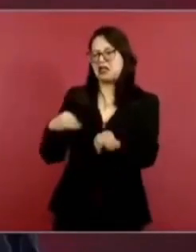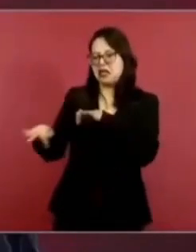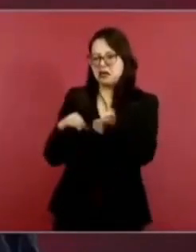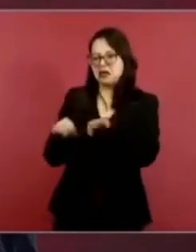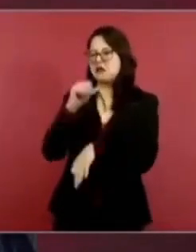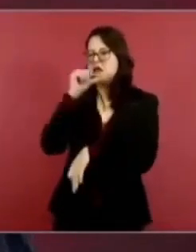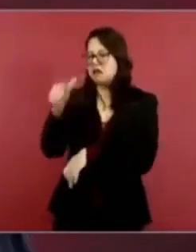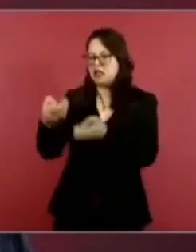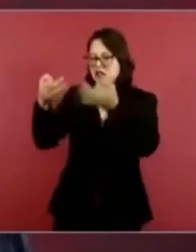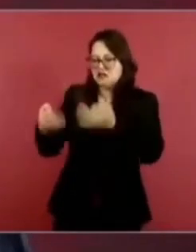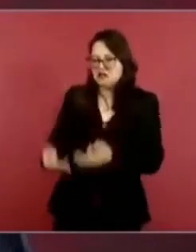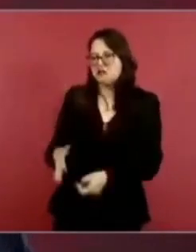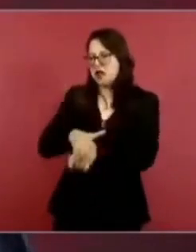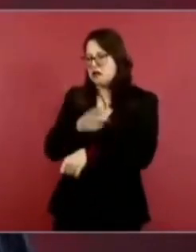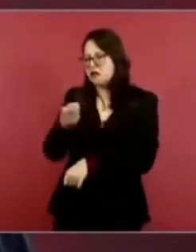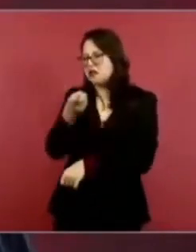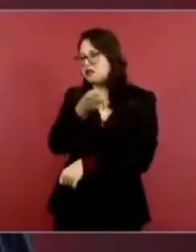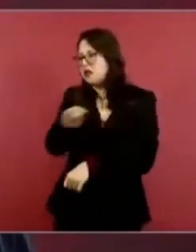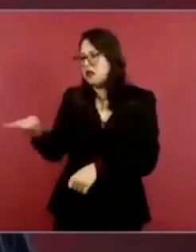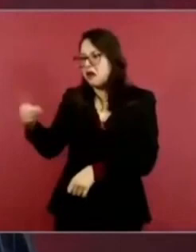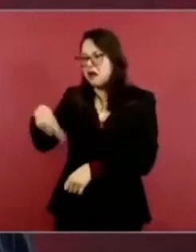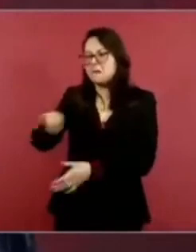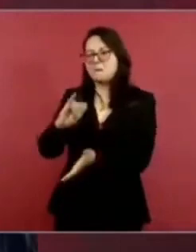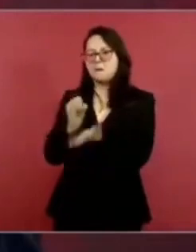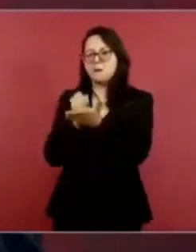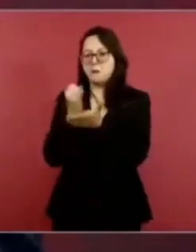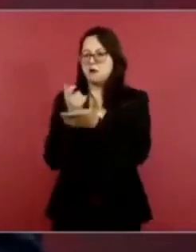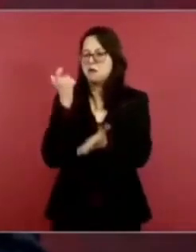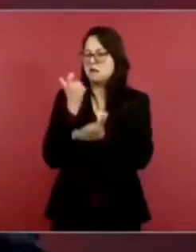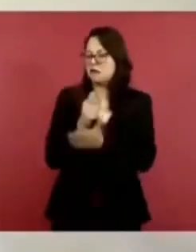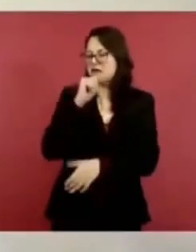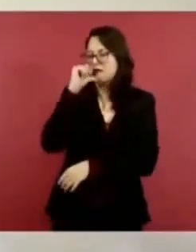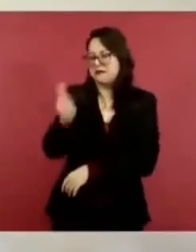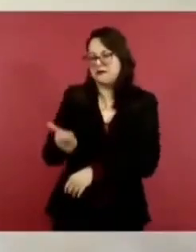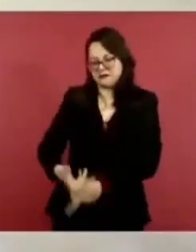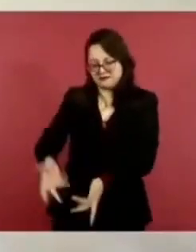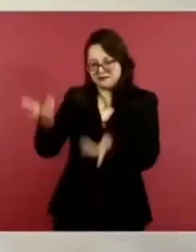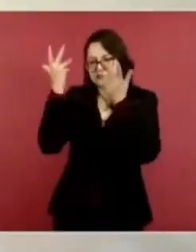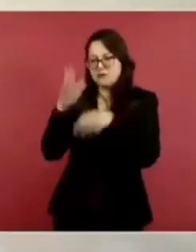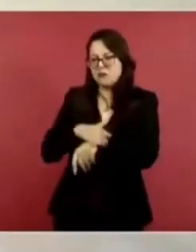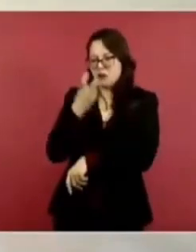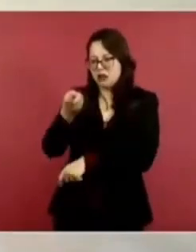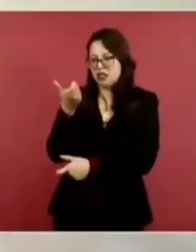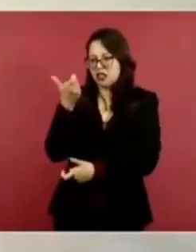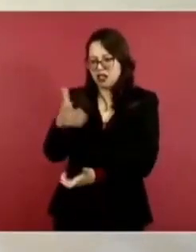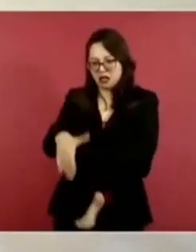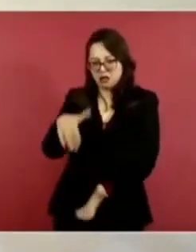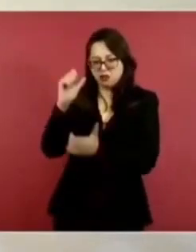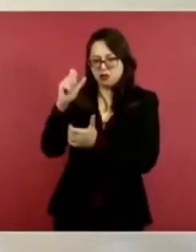Que por eso no se tenía una buena recaudación.